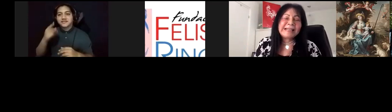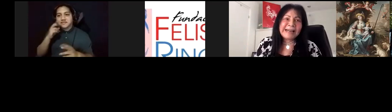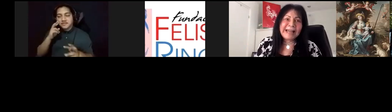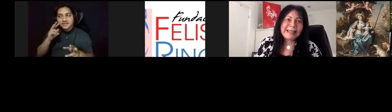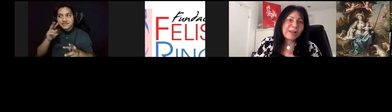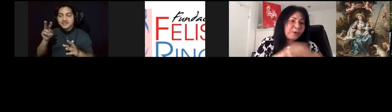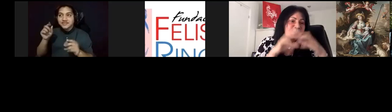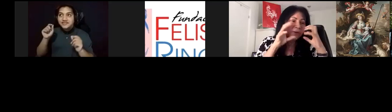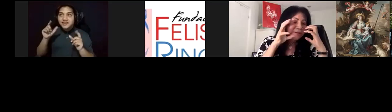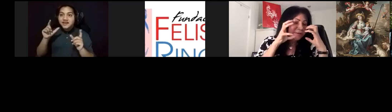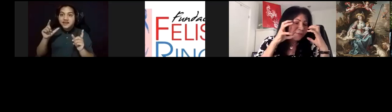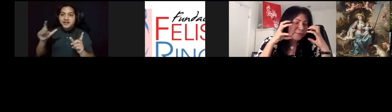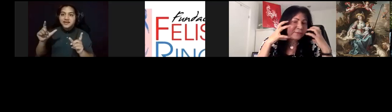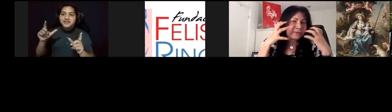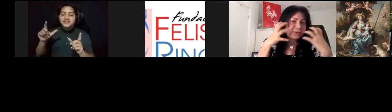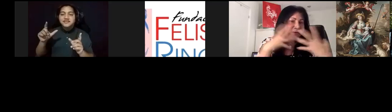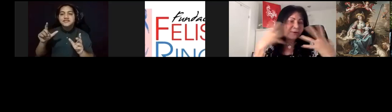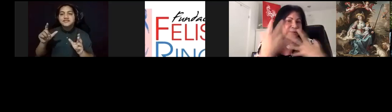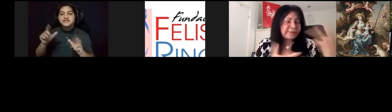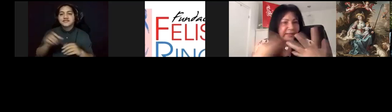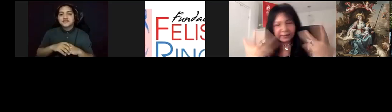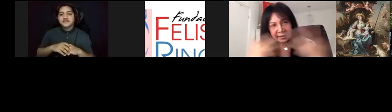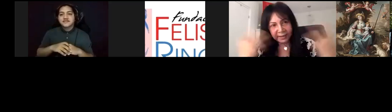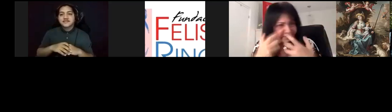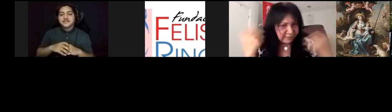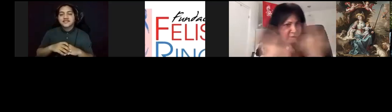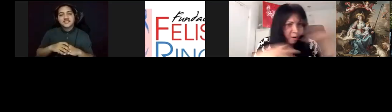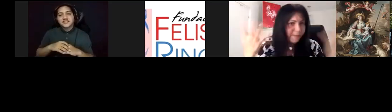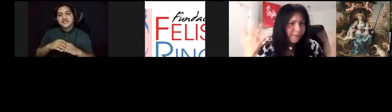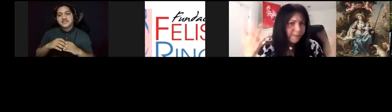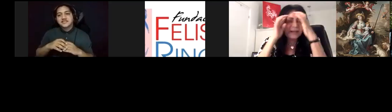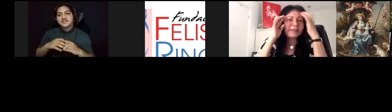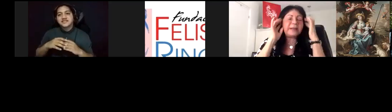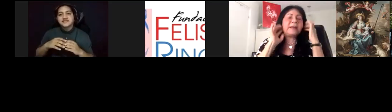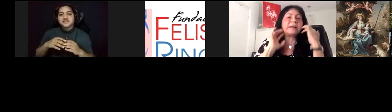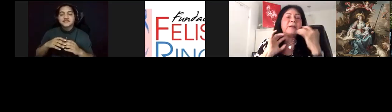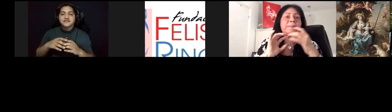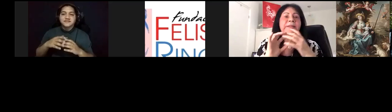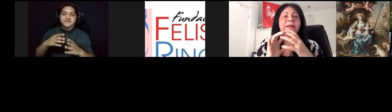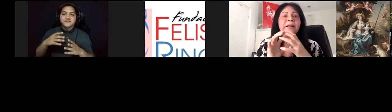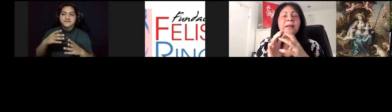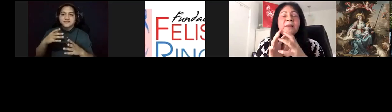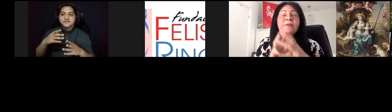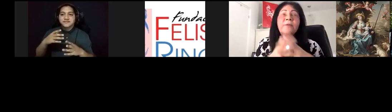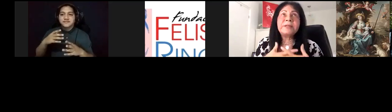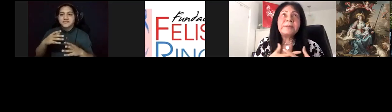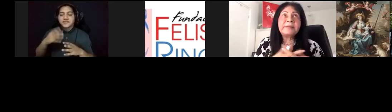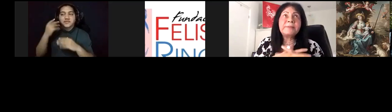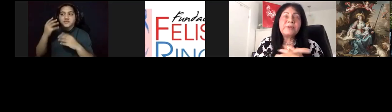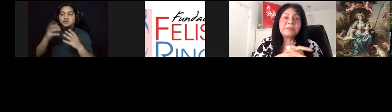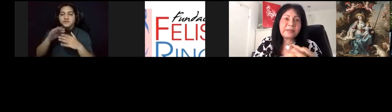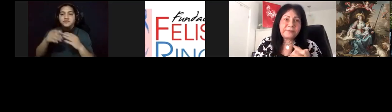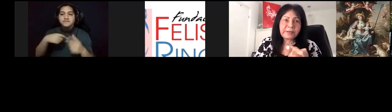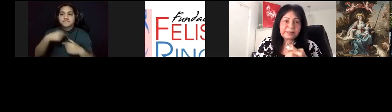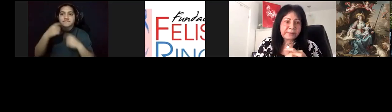tan grande, con todas sus, sus cosas, que, gomas, y cosas que tenía, en el hospital, fue un momento, para